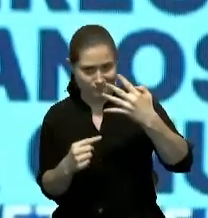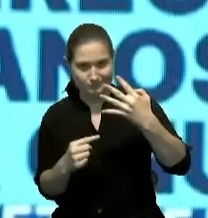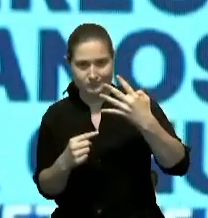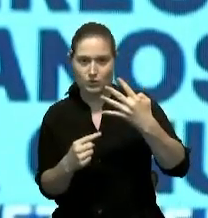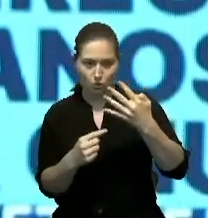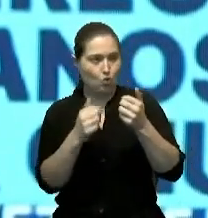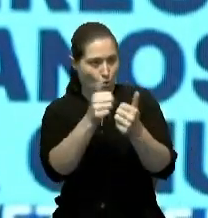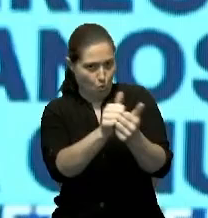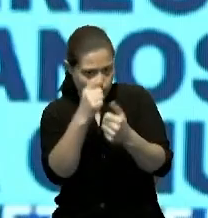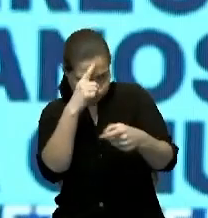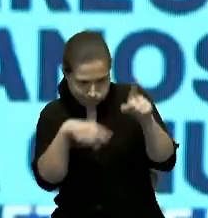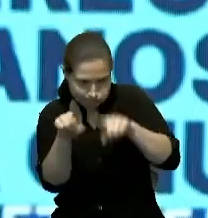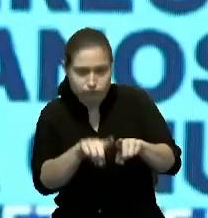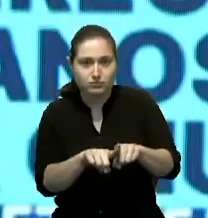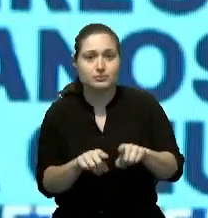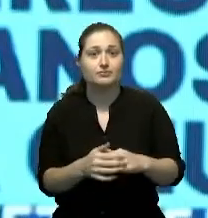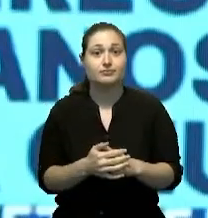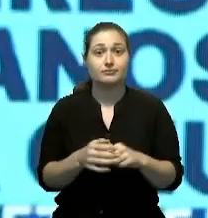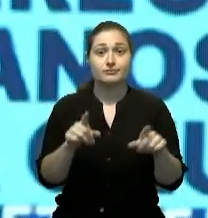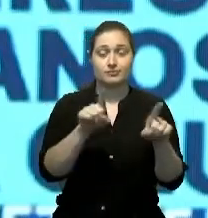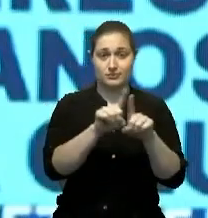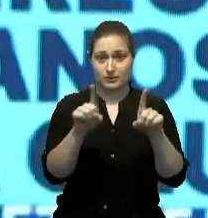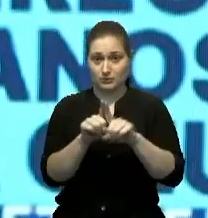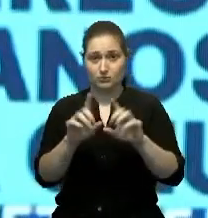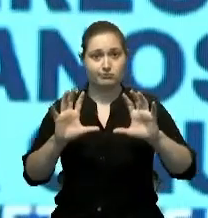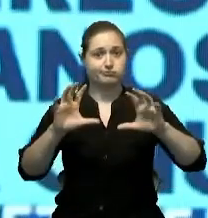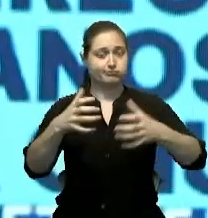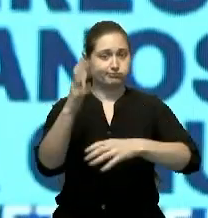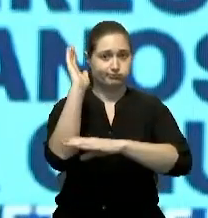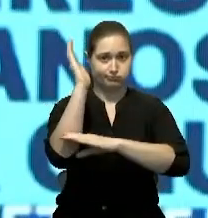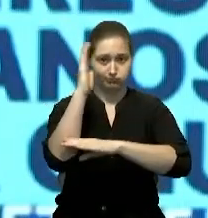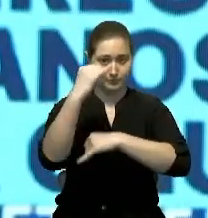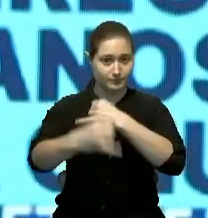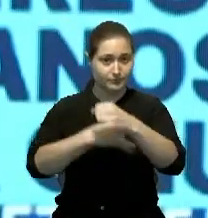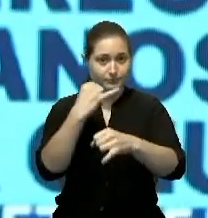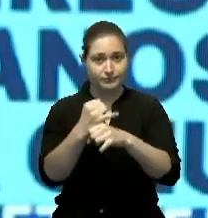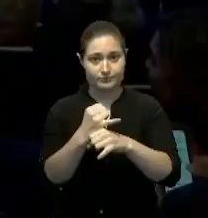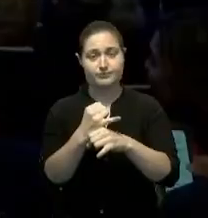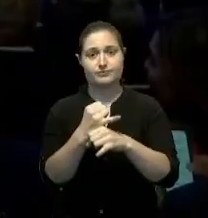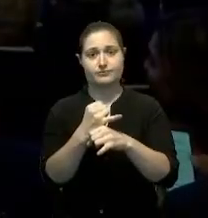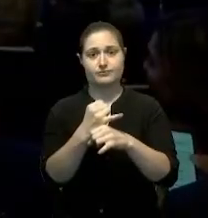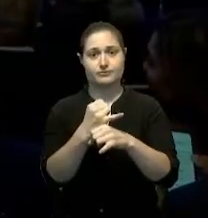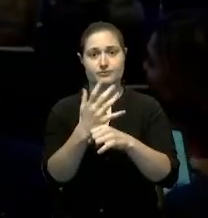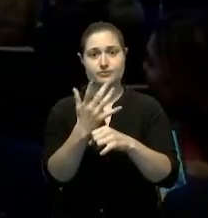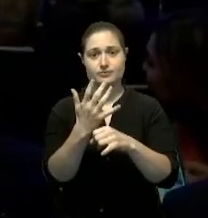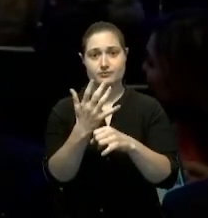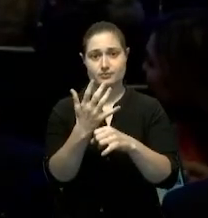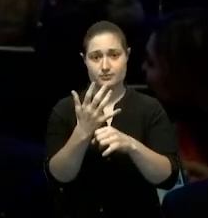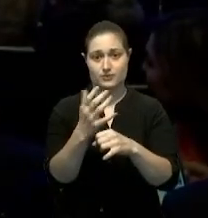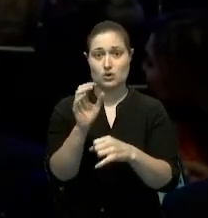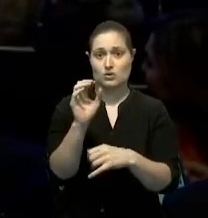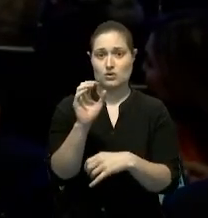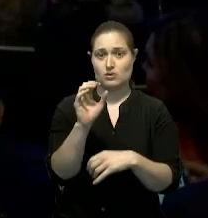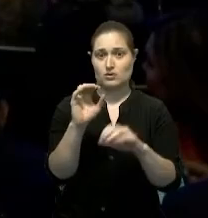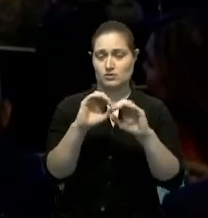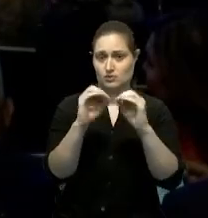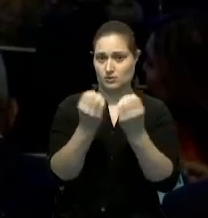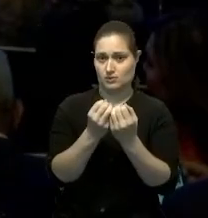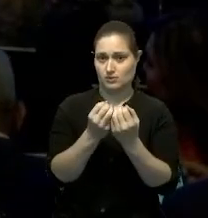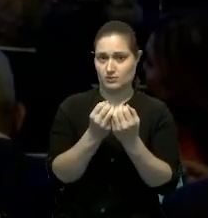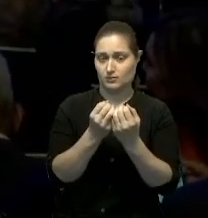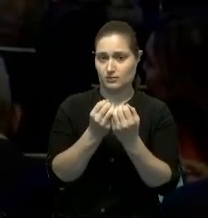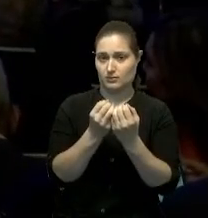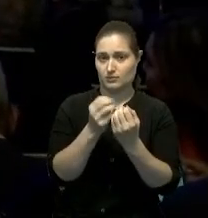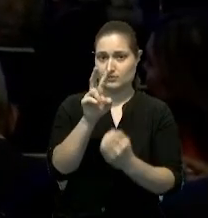la Cumbre Iberoamericana y de Cooperación Internacional, la organización de la 28ª Cumbre